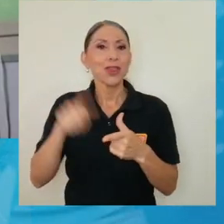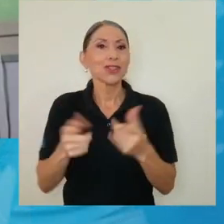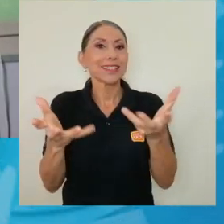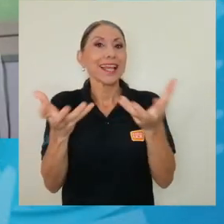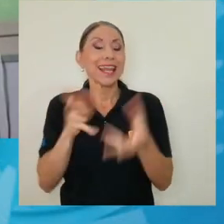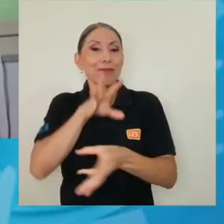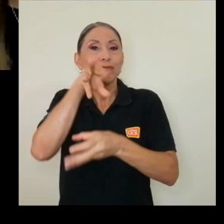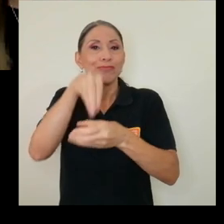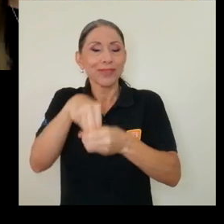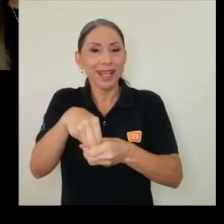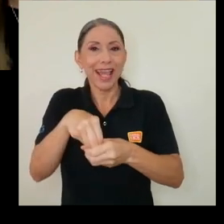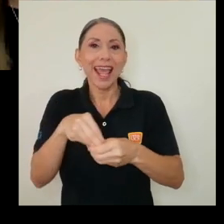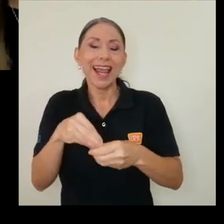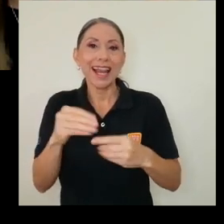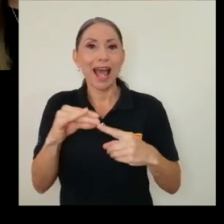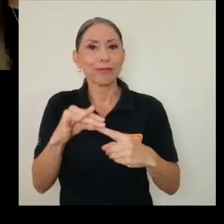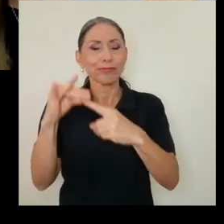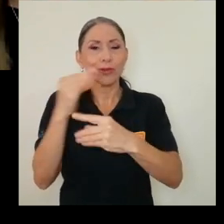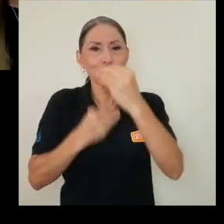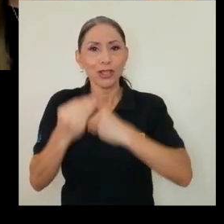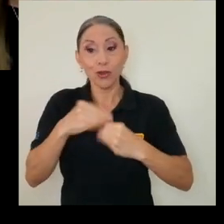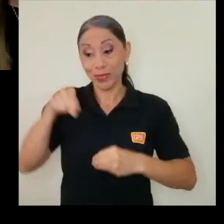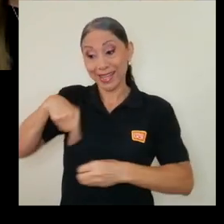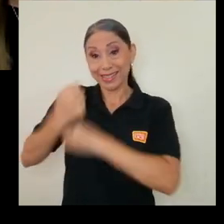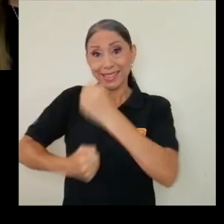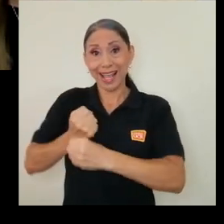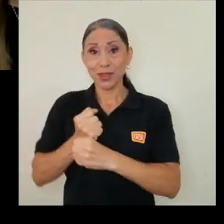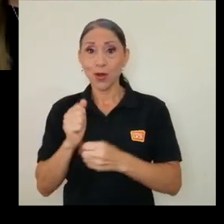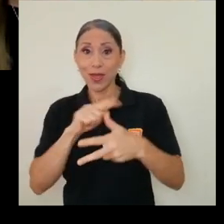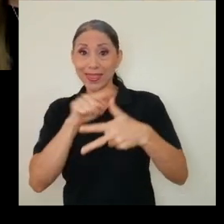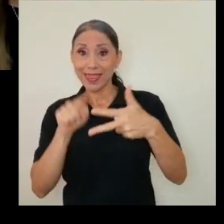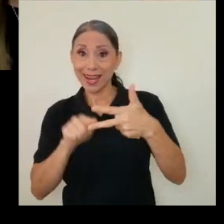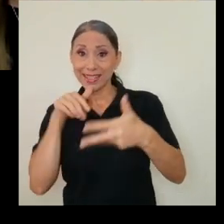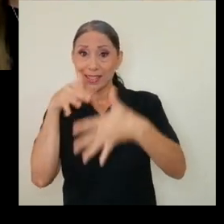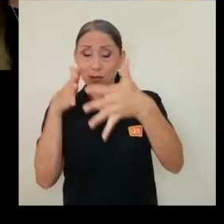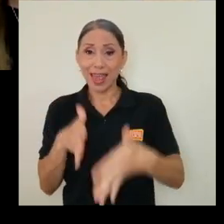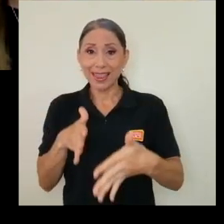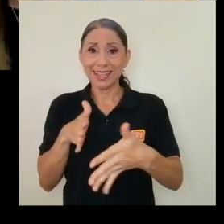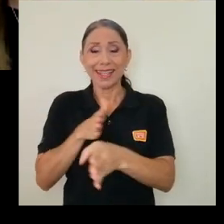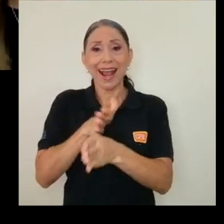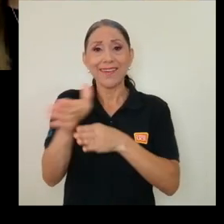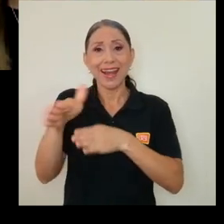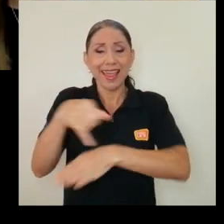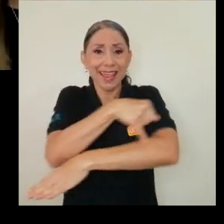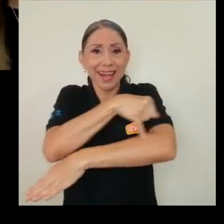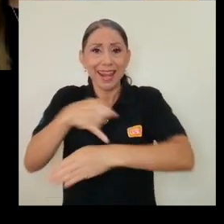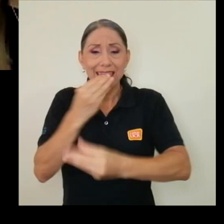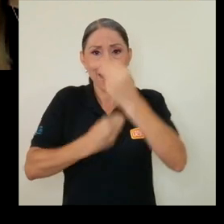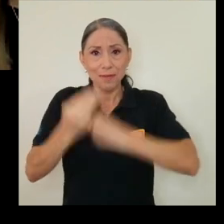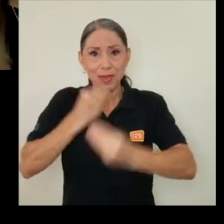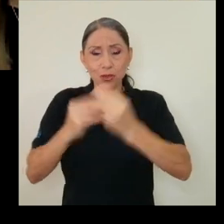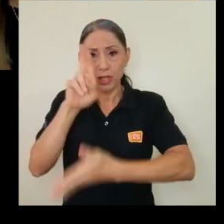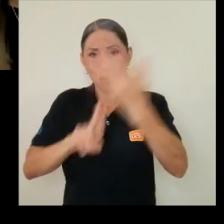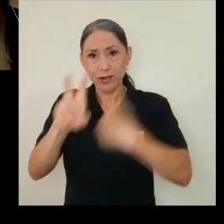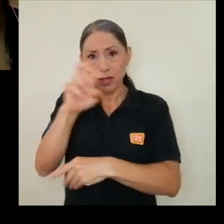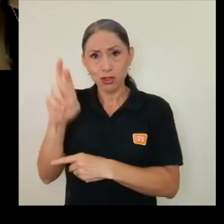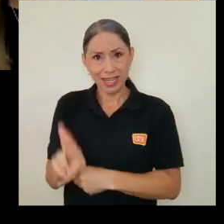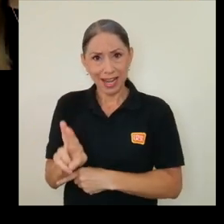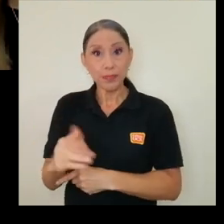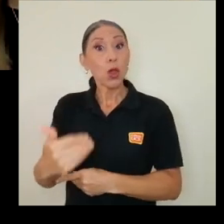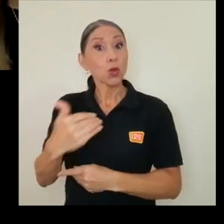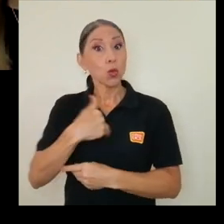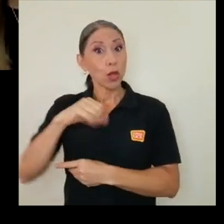nutrición. Este 2021 fueron tres estudiantes de la carrera de Ingeniería de Alimentos de la Universidad de Costa Rica quienes